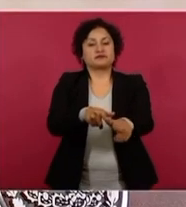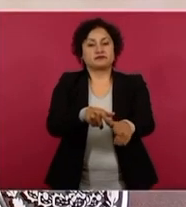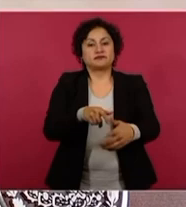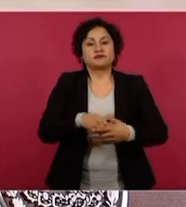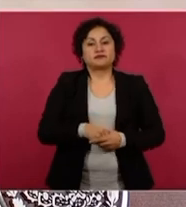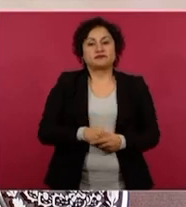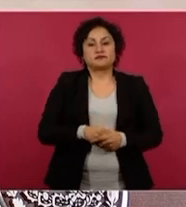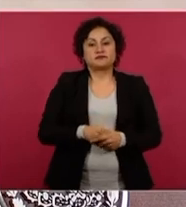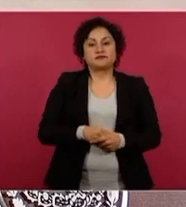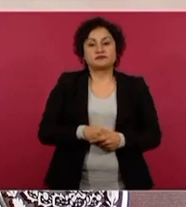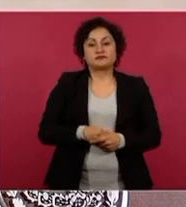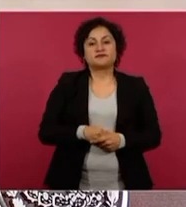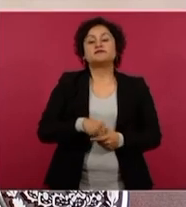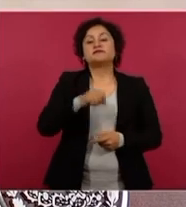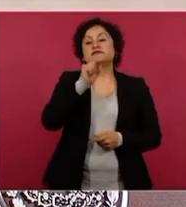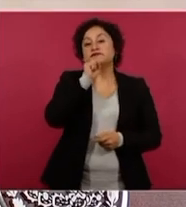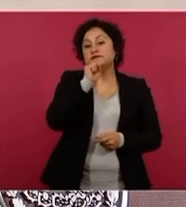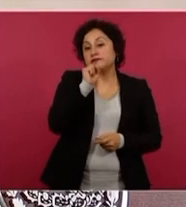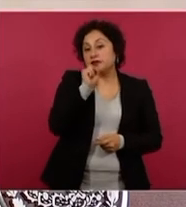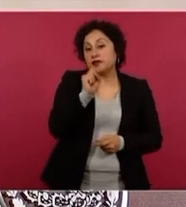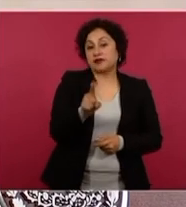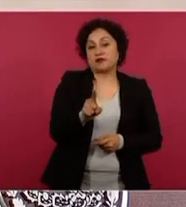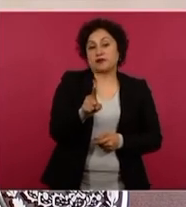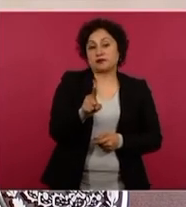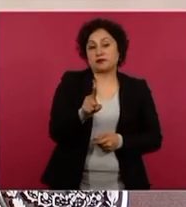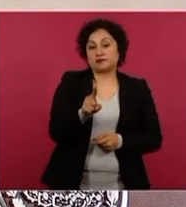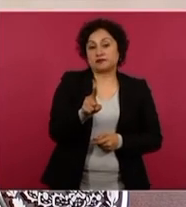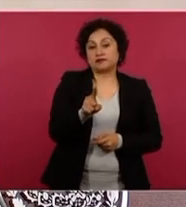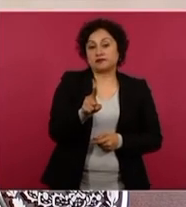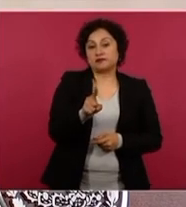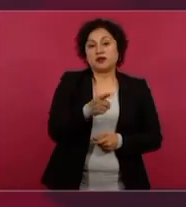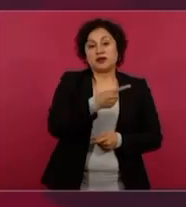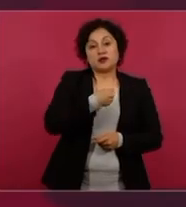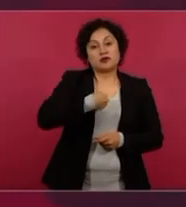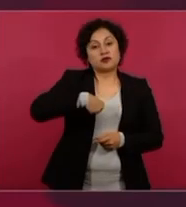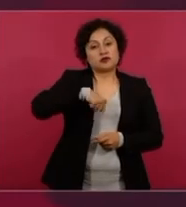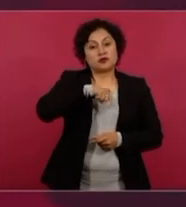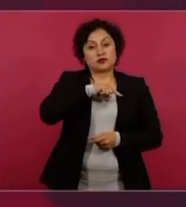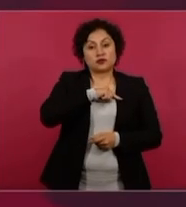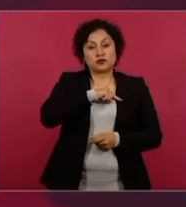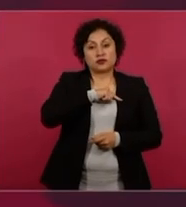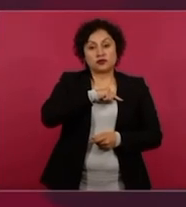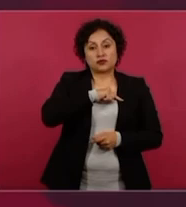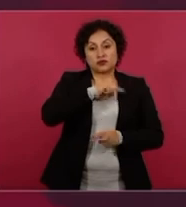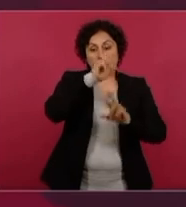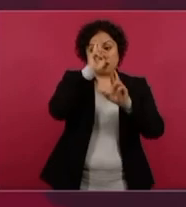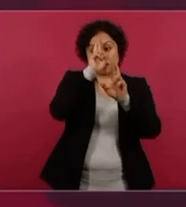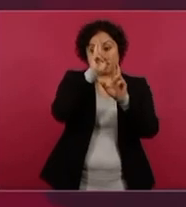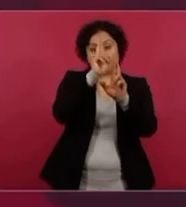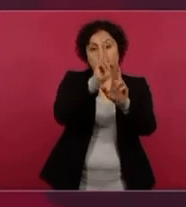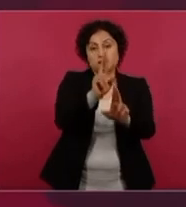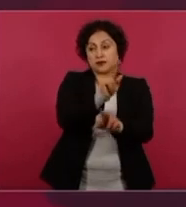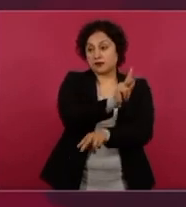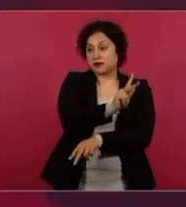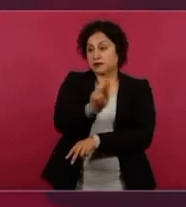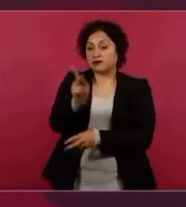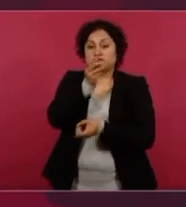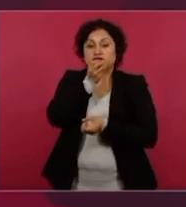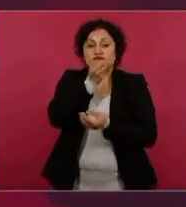respetando la libertad de expresión. A nadie